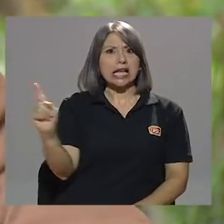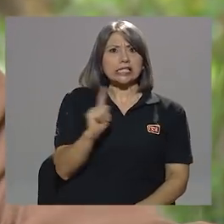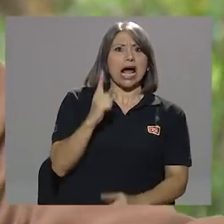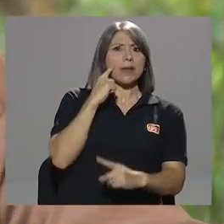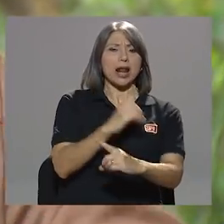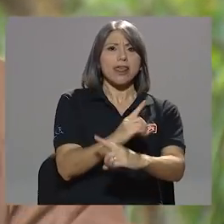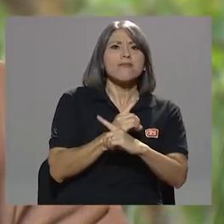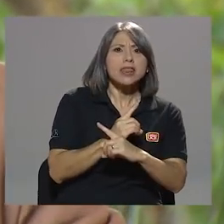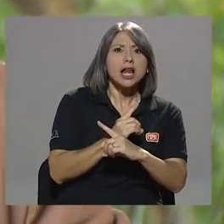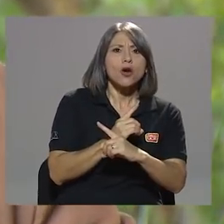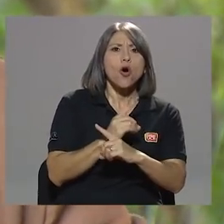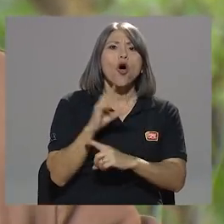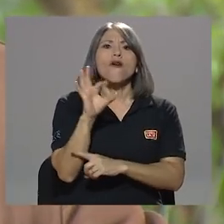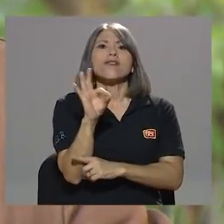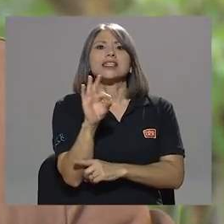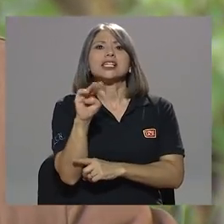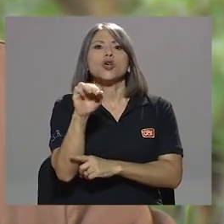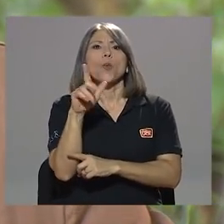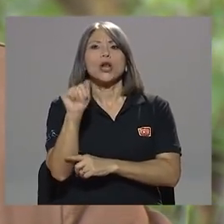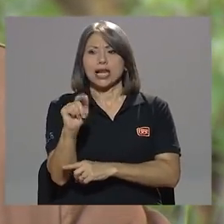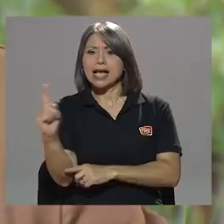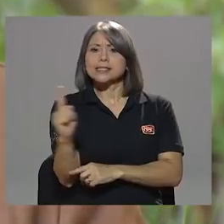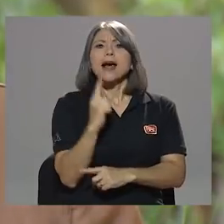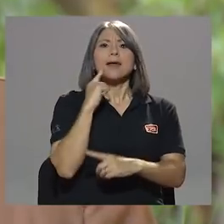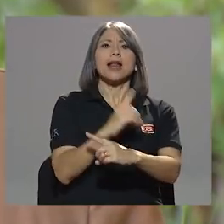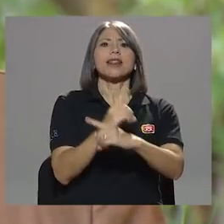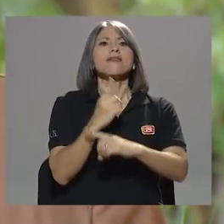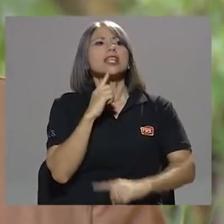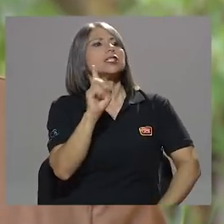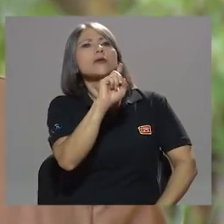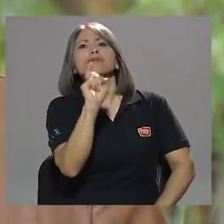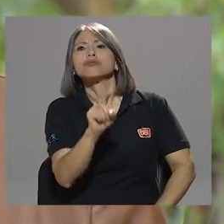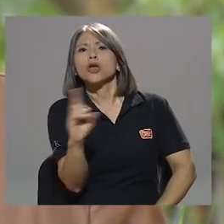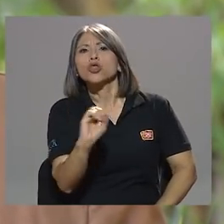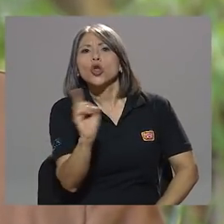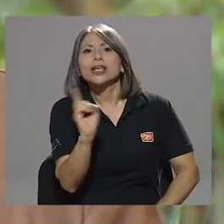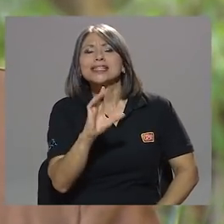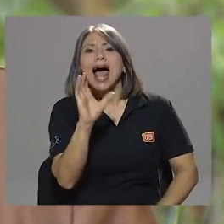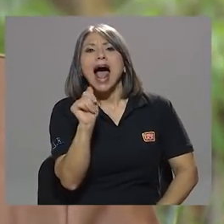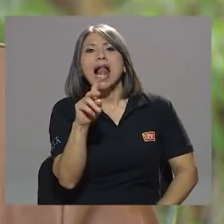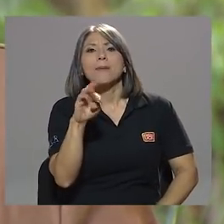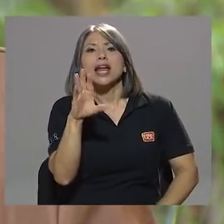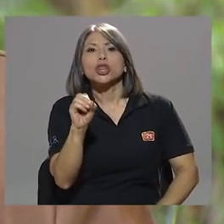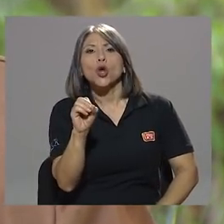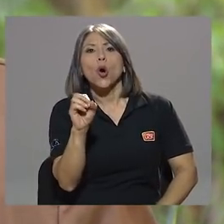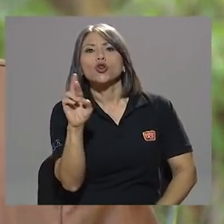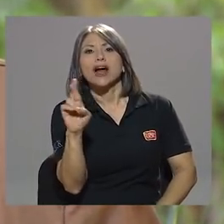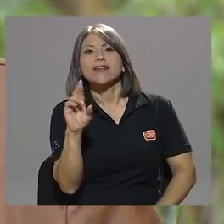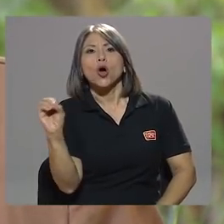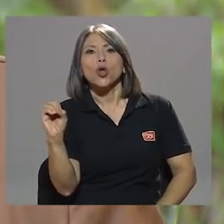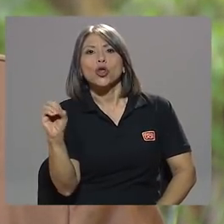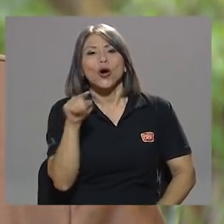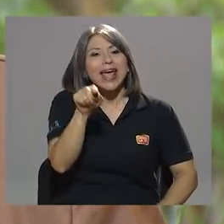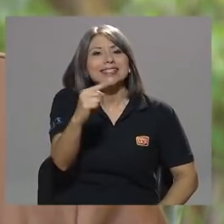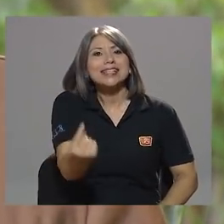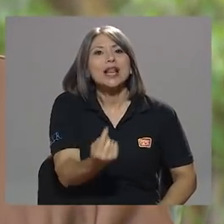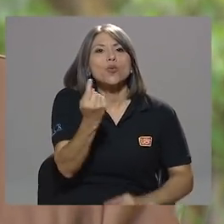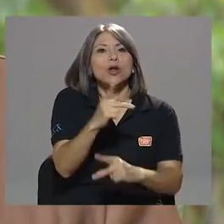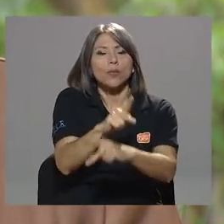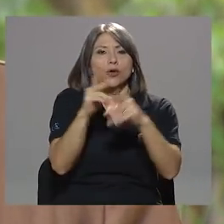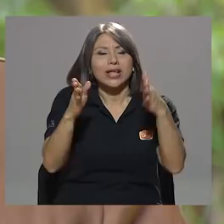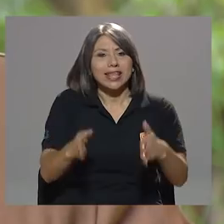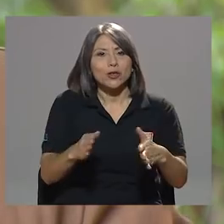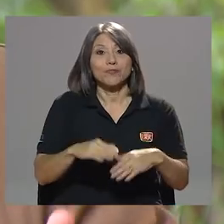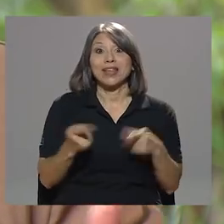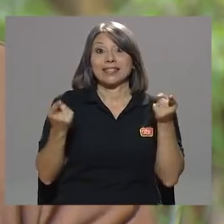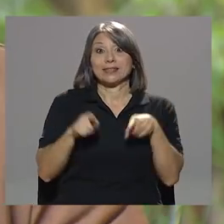Francisco Molina a defenderlo. ¿Dónde está don Alberto Rabenodio? ¿Dónde está? Ese es el único protegido. Resulta